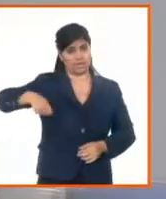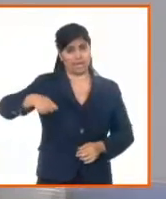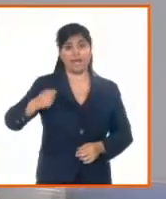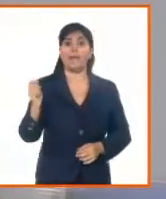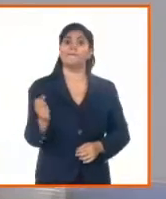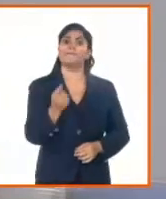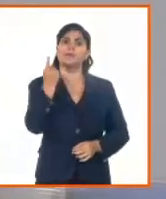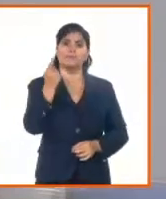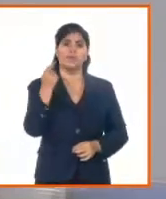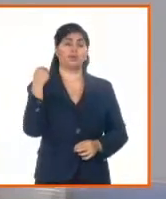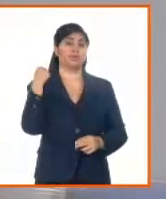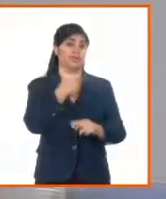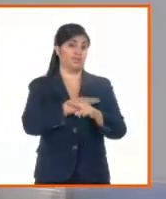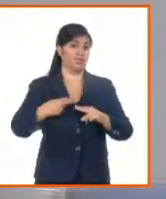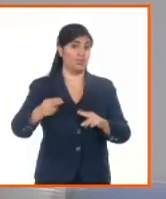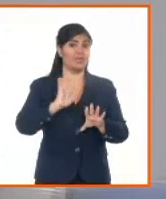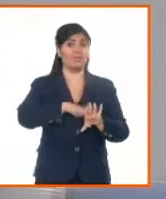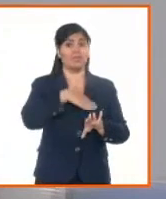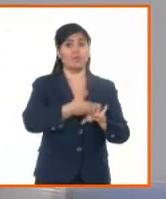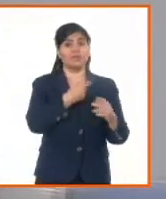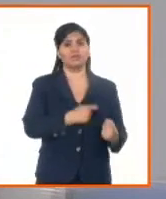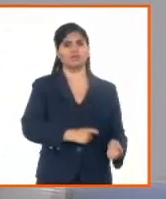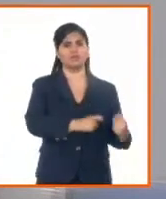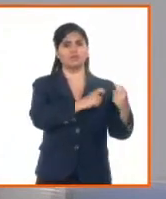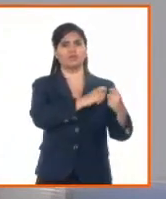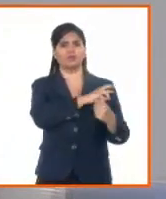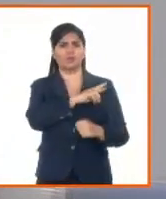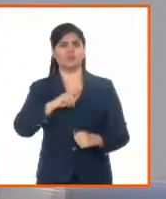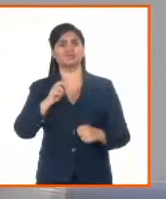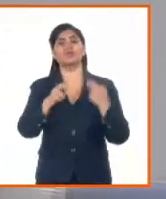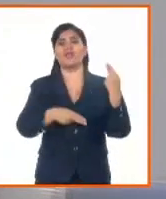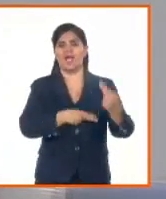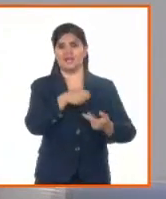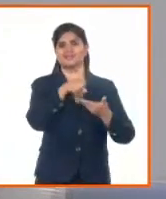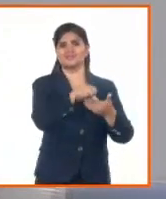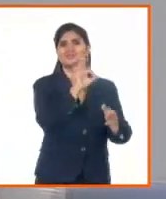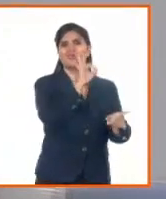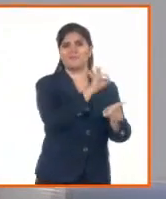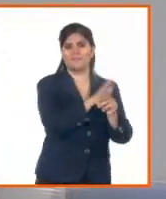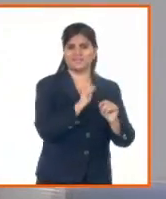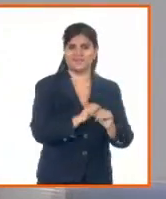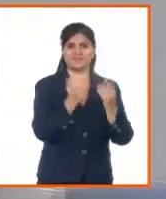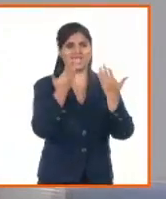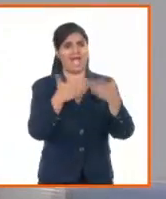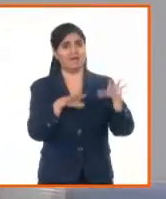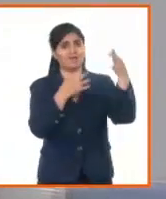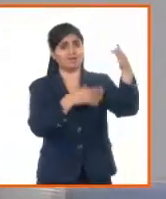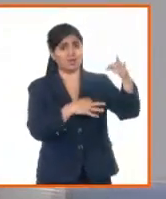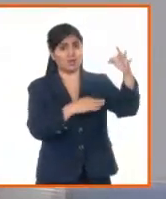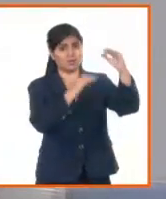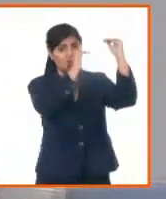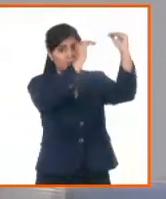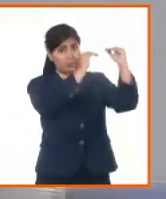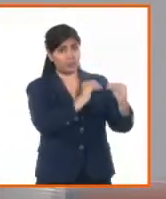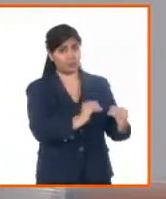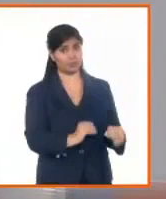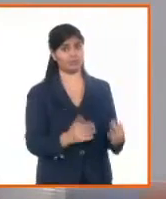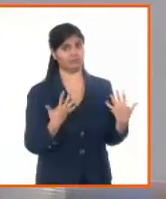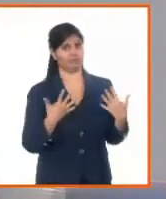historia, después del triunfo revolucionario, en esta actividad, que se autorizan tantos documentos notariales, más de